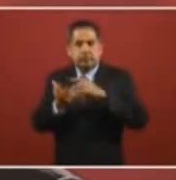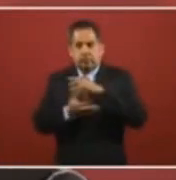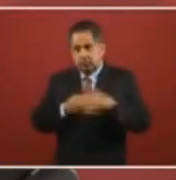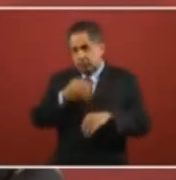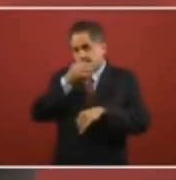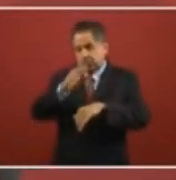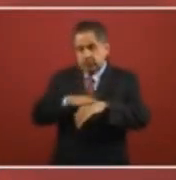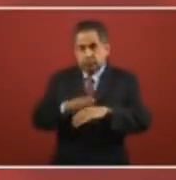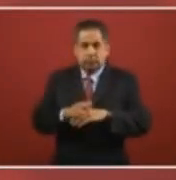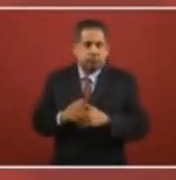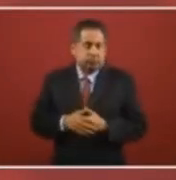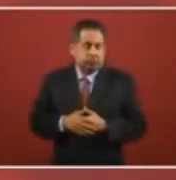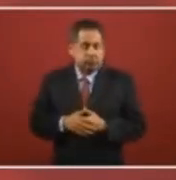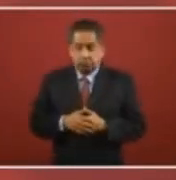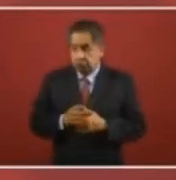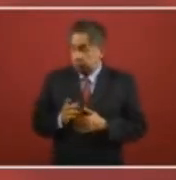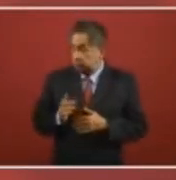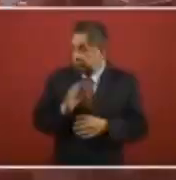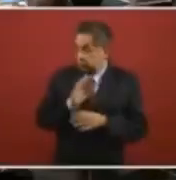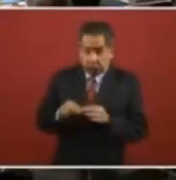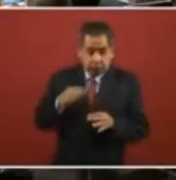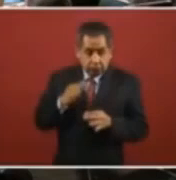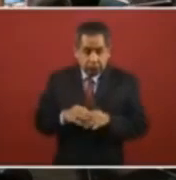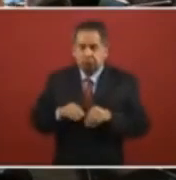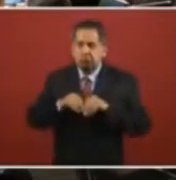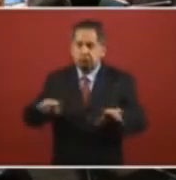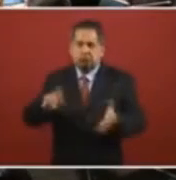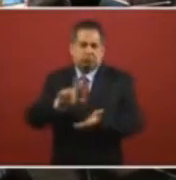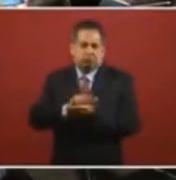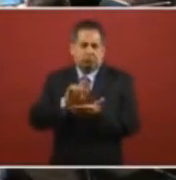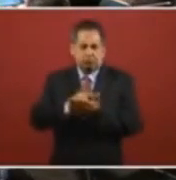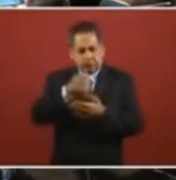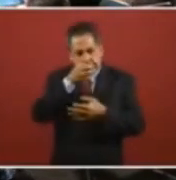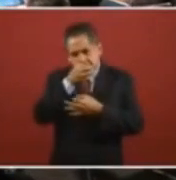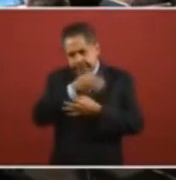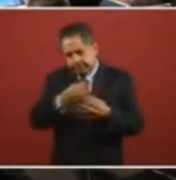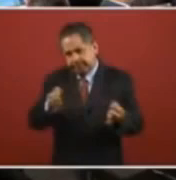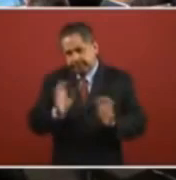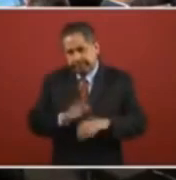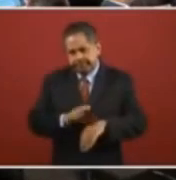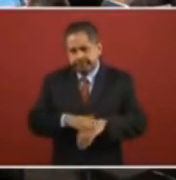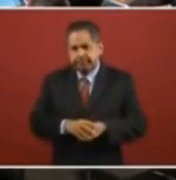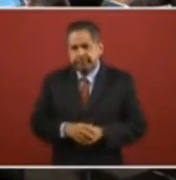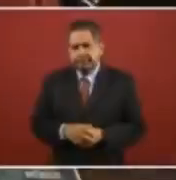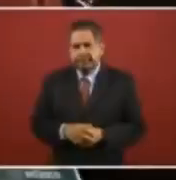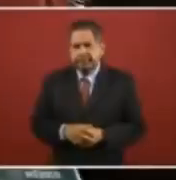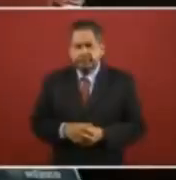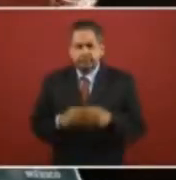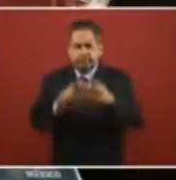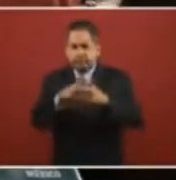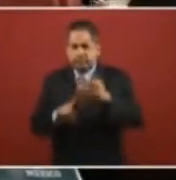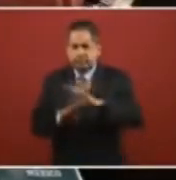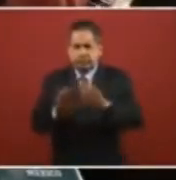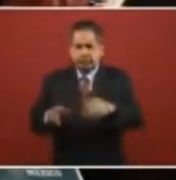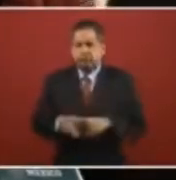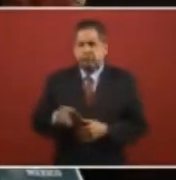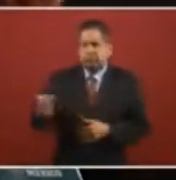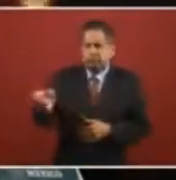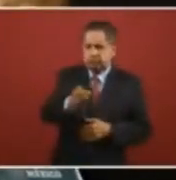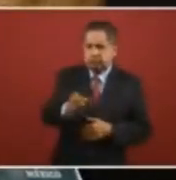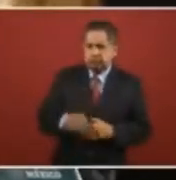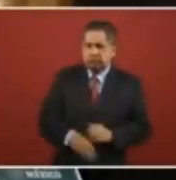Cuanto la tengamos, la subimos en Twitter y no hay ningún problema. Eran tres, las contesté. Tú, por favor.